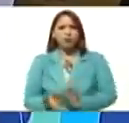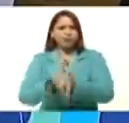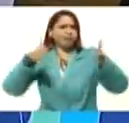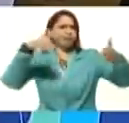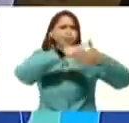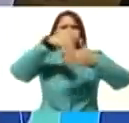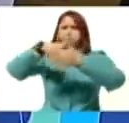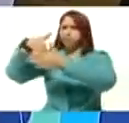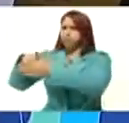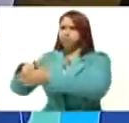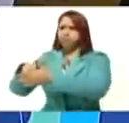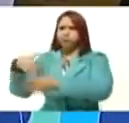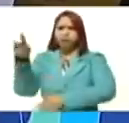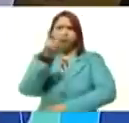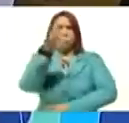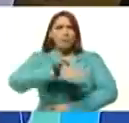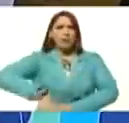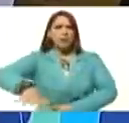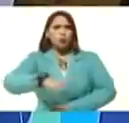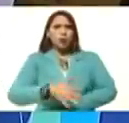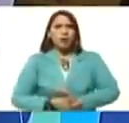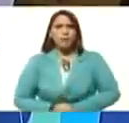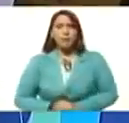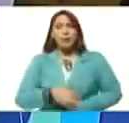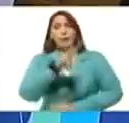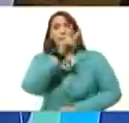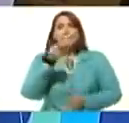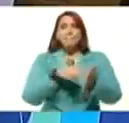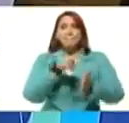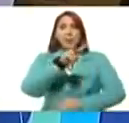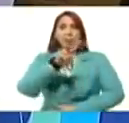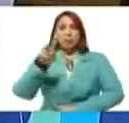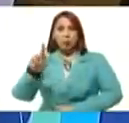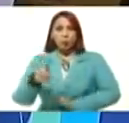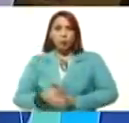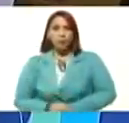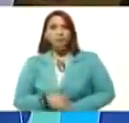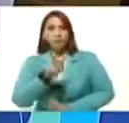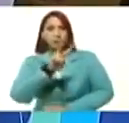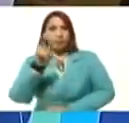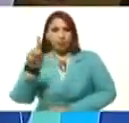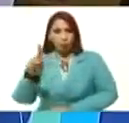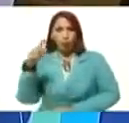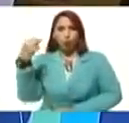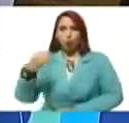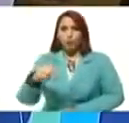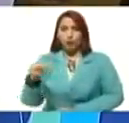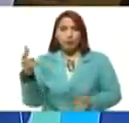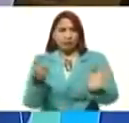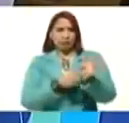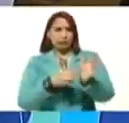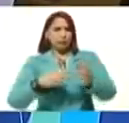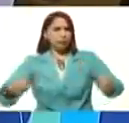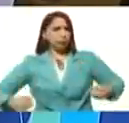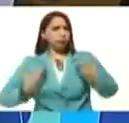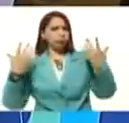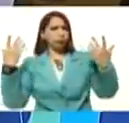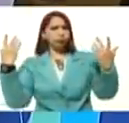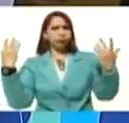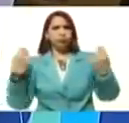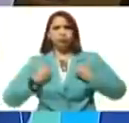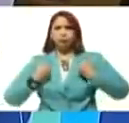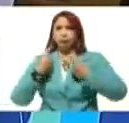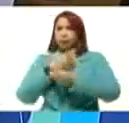elecciones, Venezuela, 20-21. 21 de noviembre, de verdad nos motiva mucho, que la vida